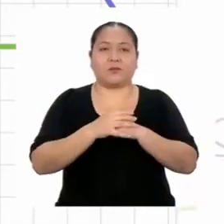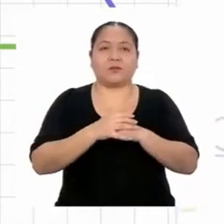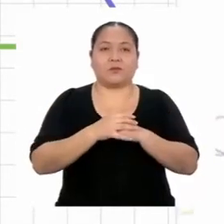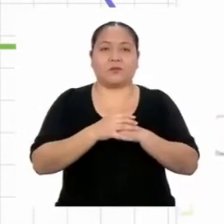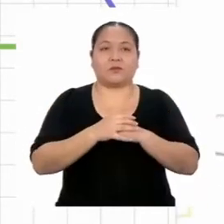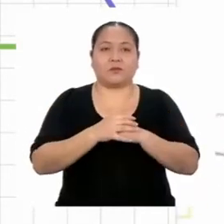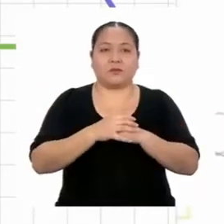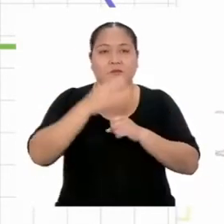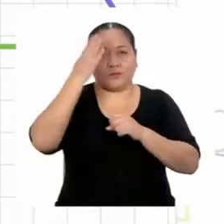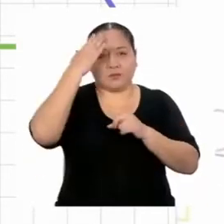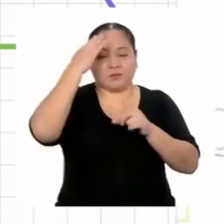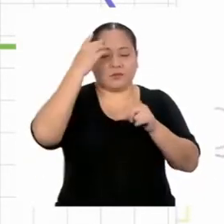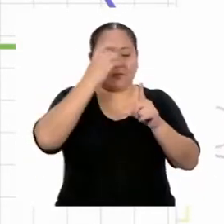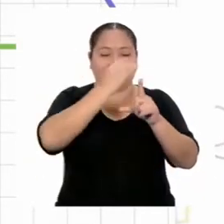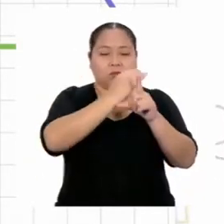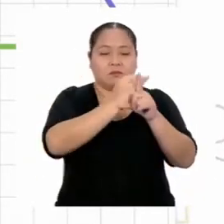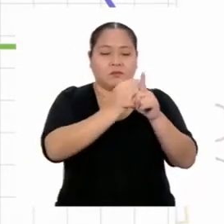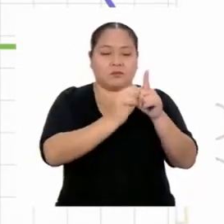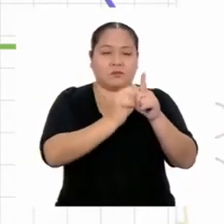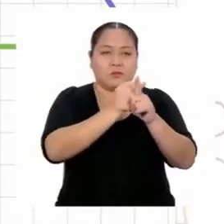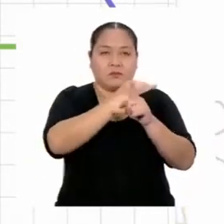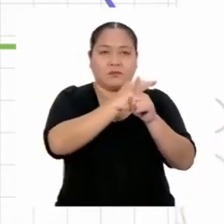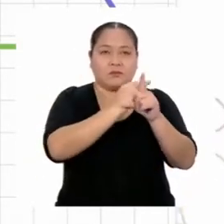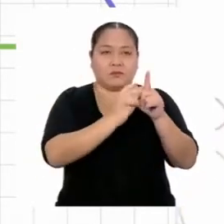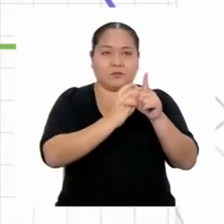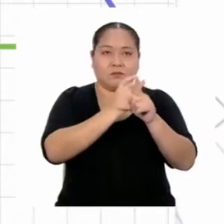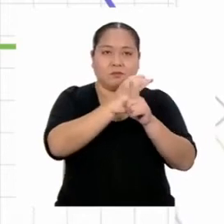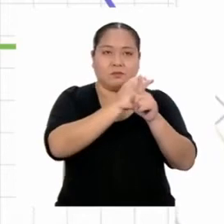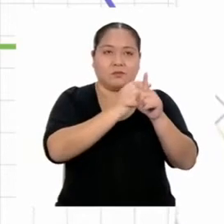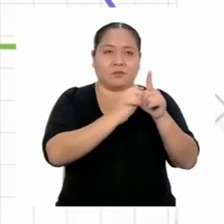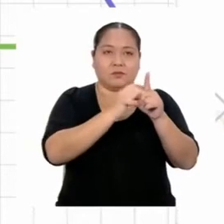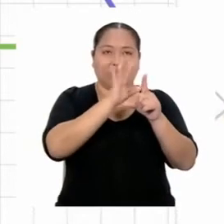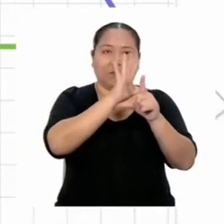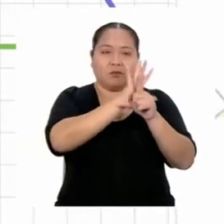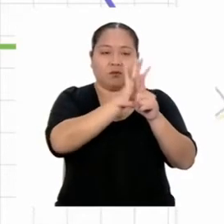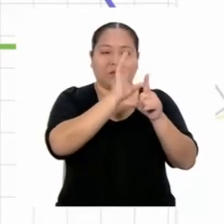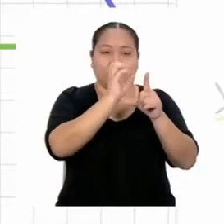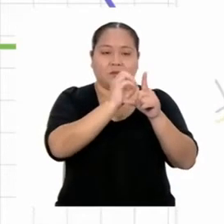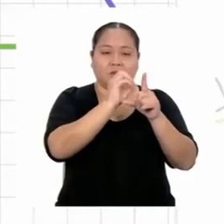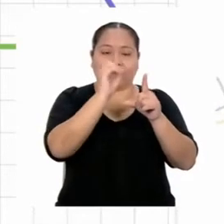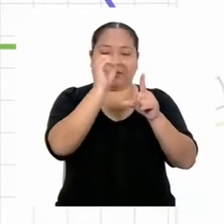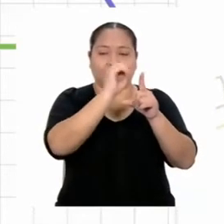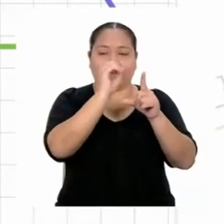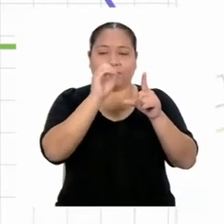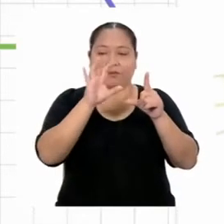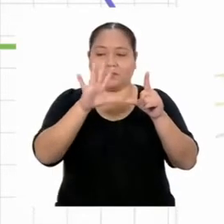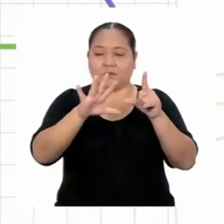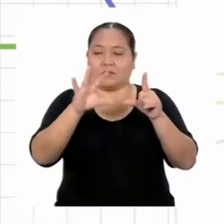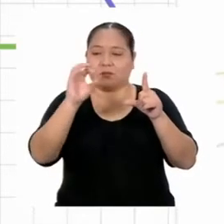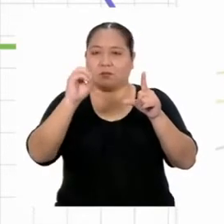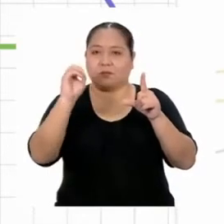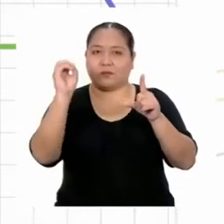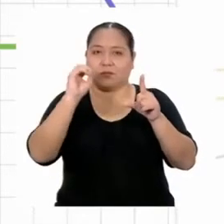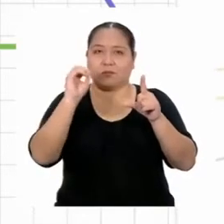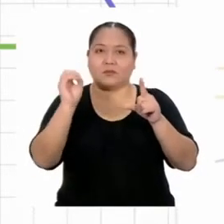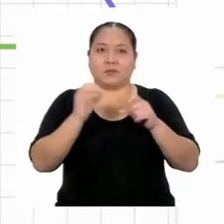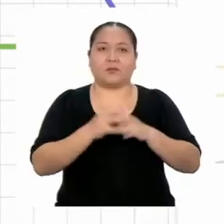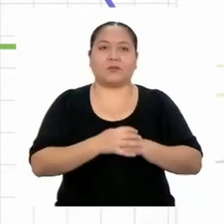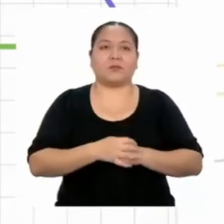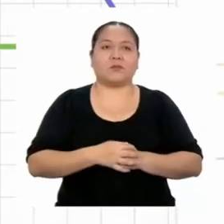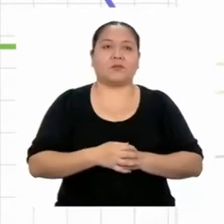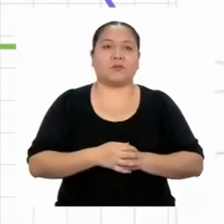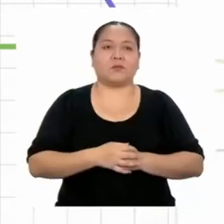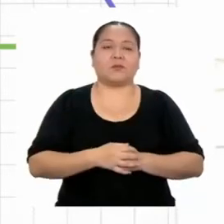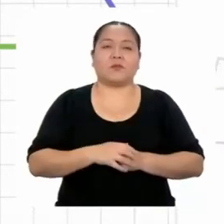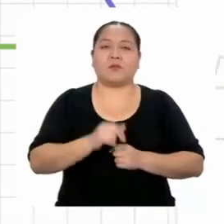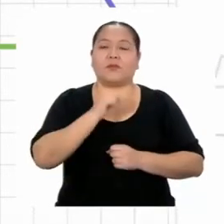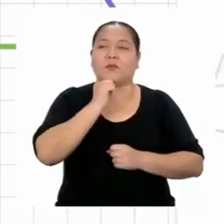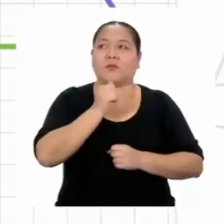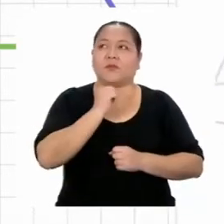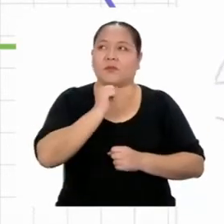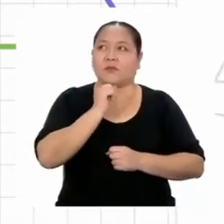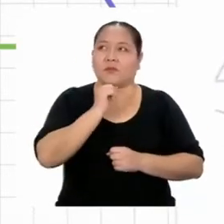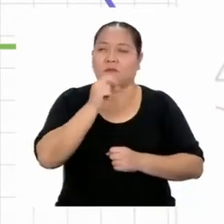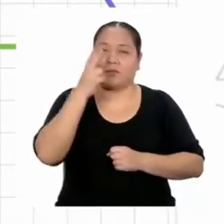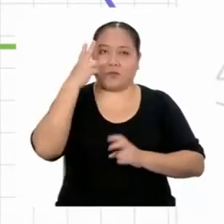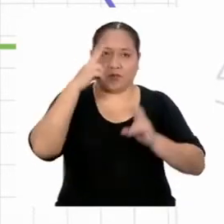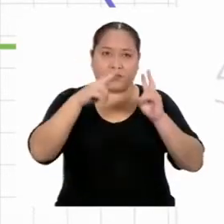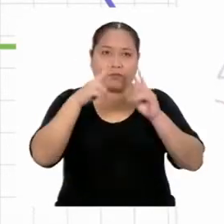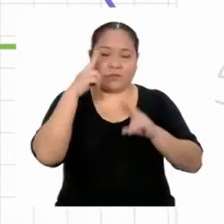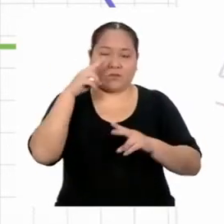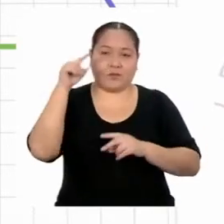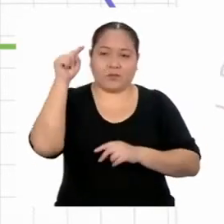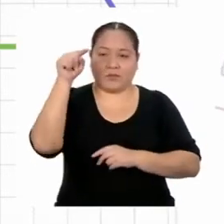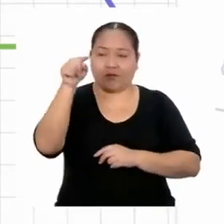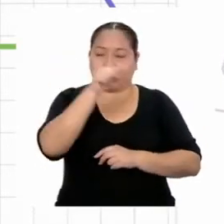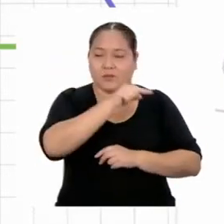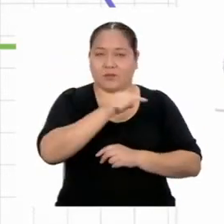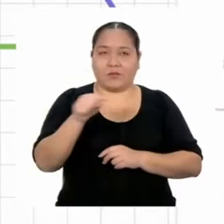los ángulos que están entre estos lados miden 50 grados. Ahora, solo faltaría determinar si